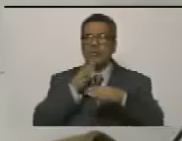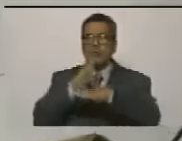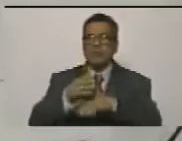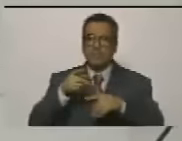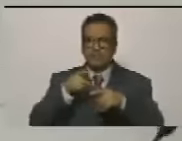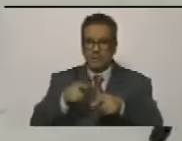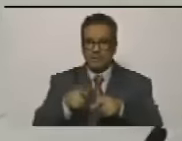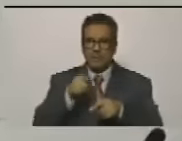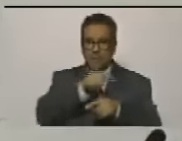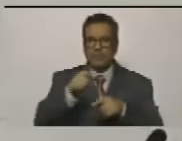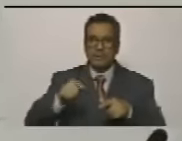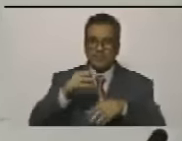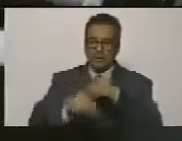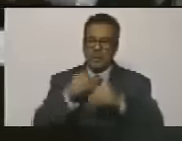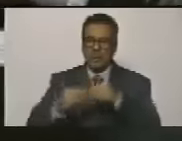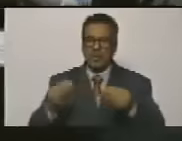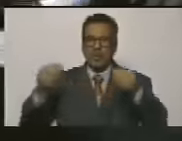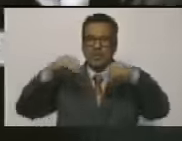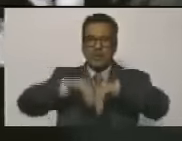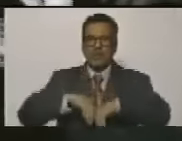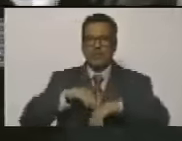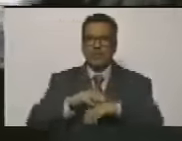a insistir en que cumplan esos acuerdos